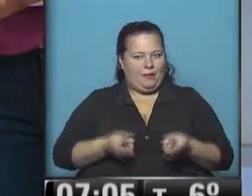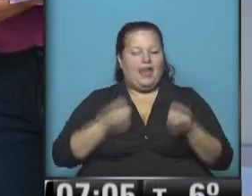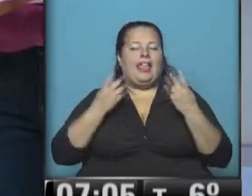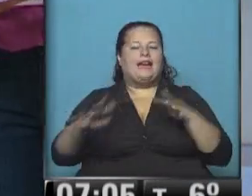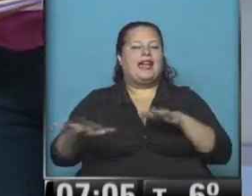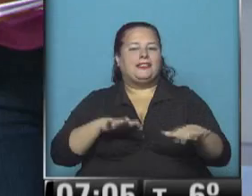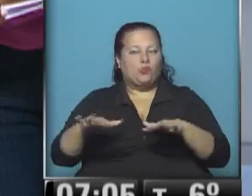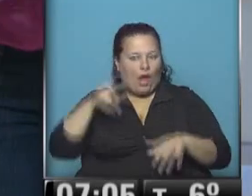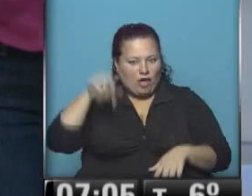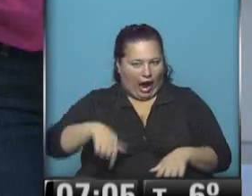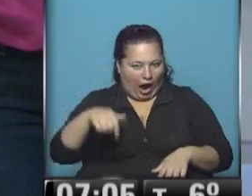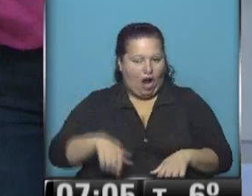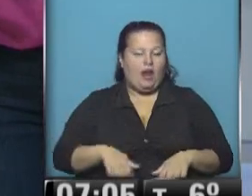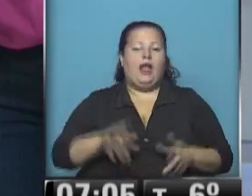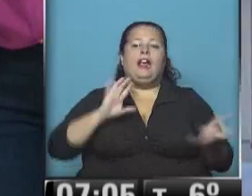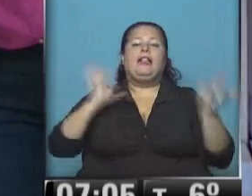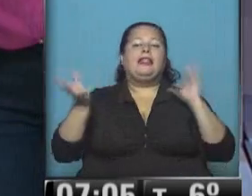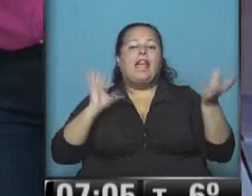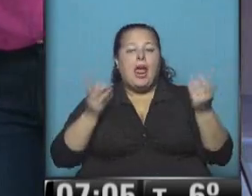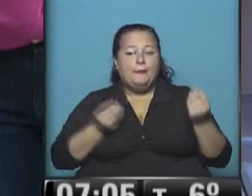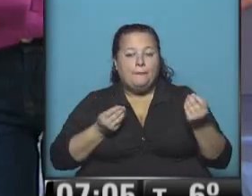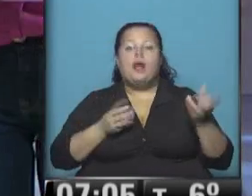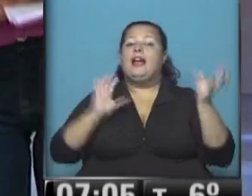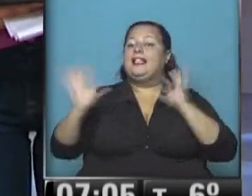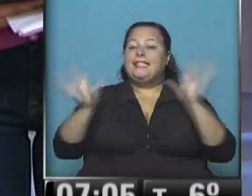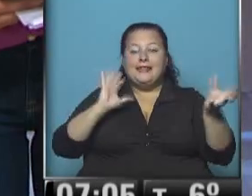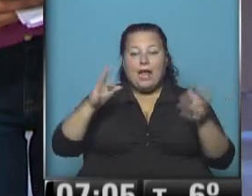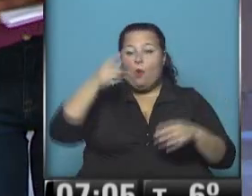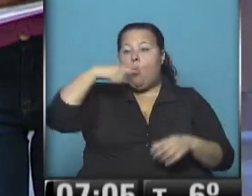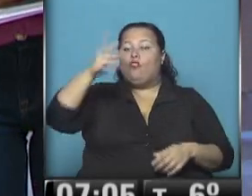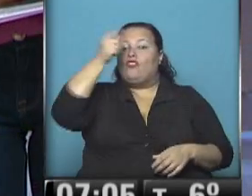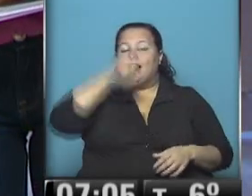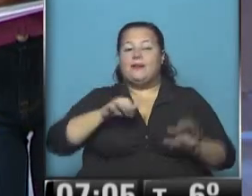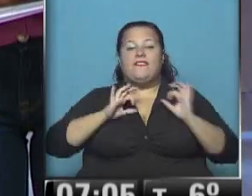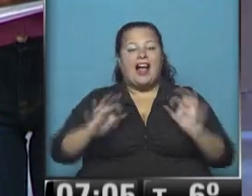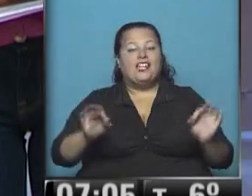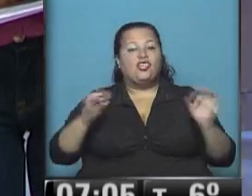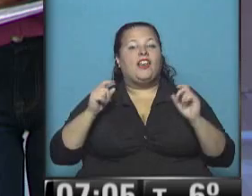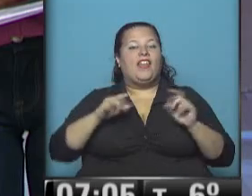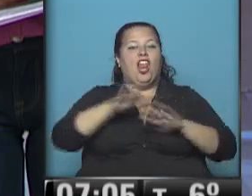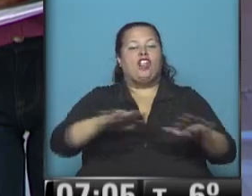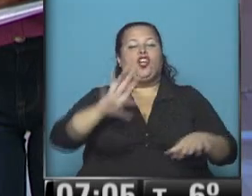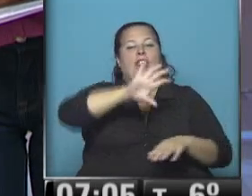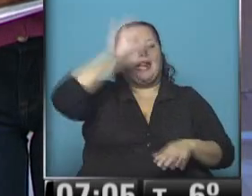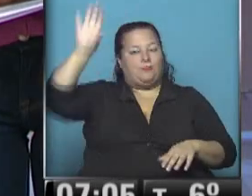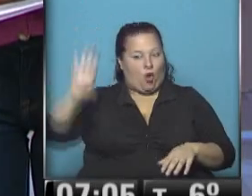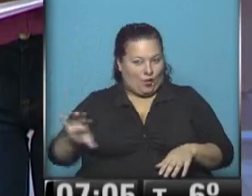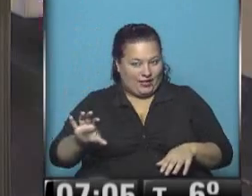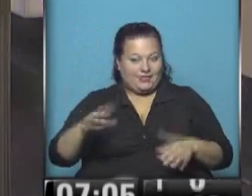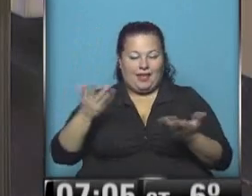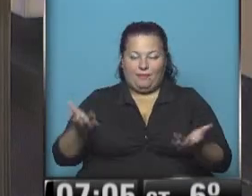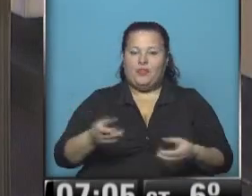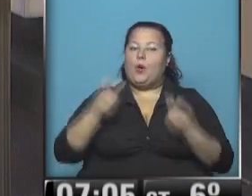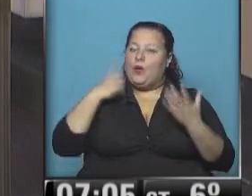cómo está la situación a esta hora. ¿Y el tiempo? Y el tiempo es el último fin de semana de las vacaciones de los chicos del interior del país. Nadia.